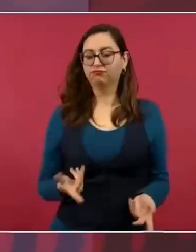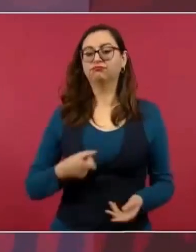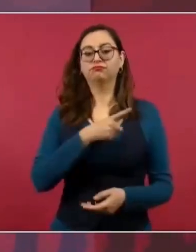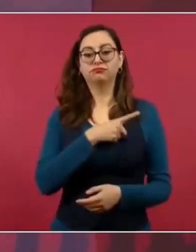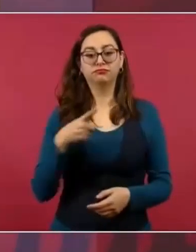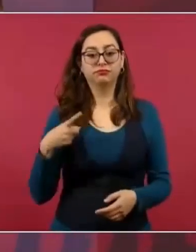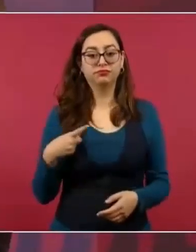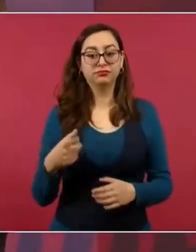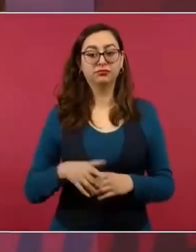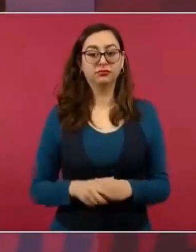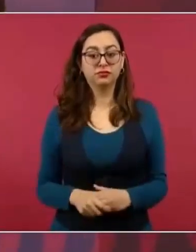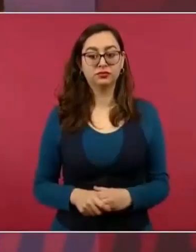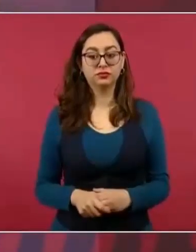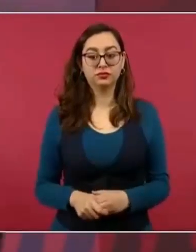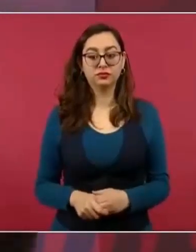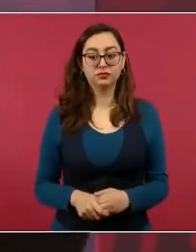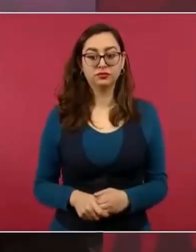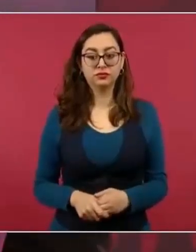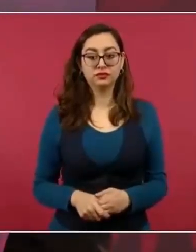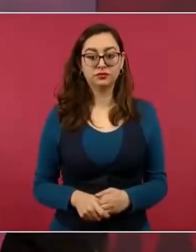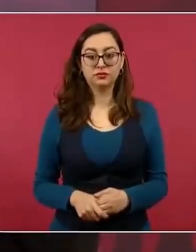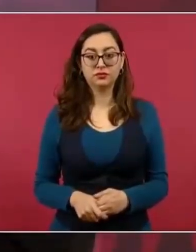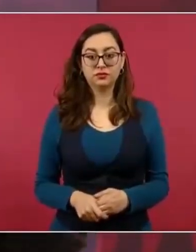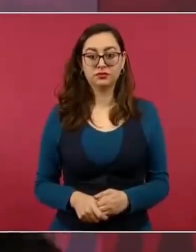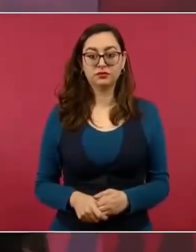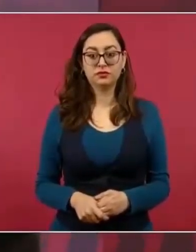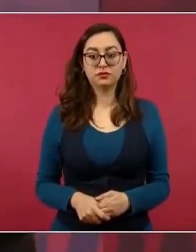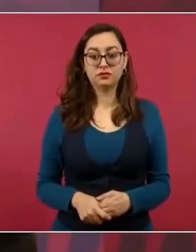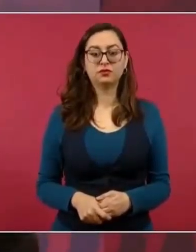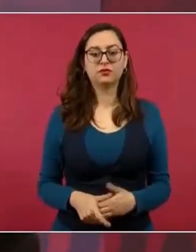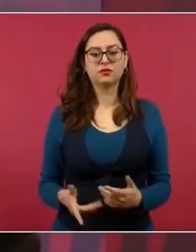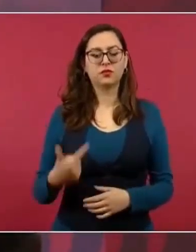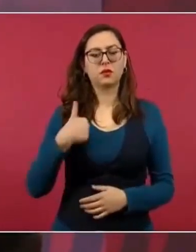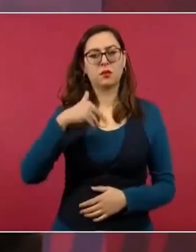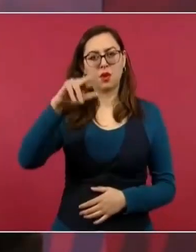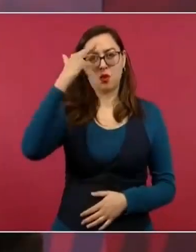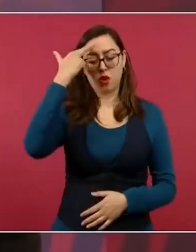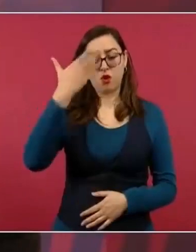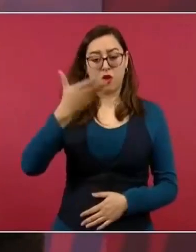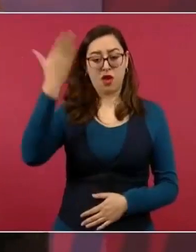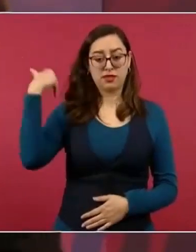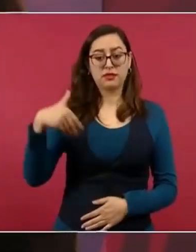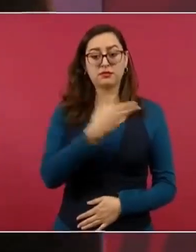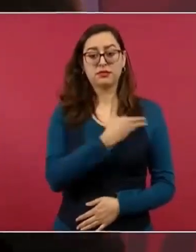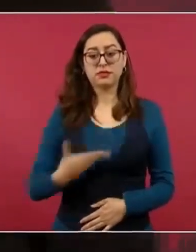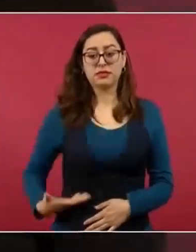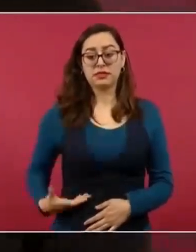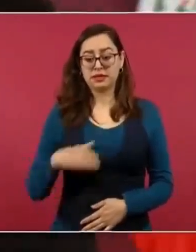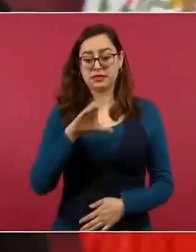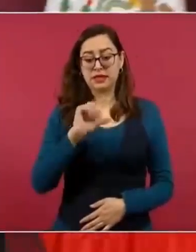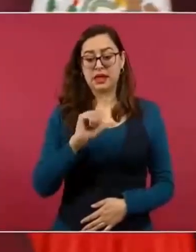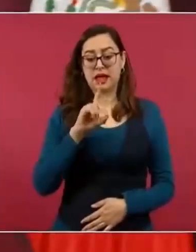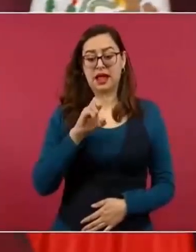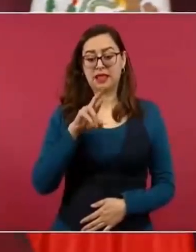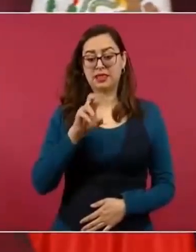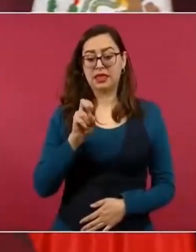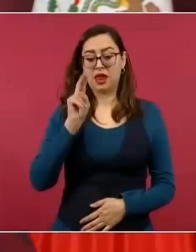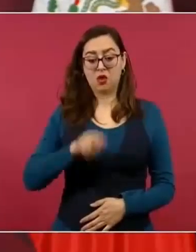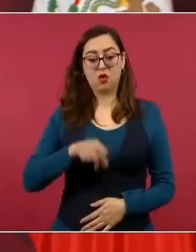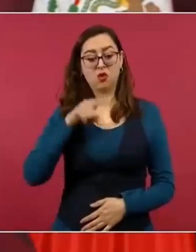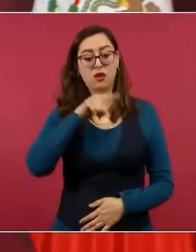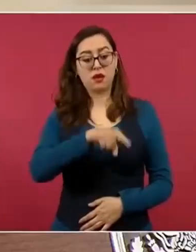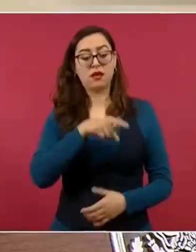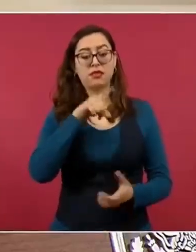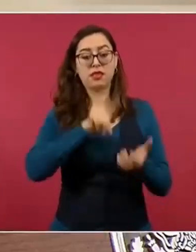Yo me enteré en los tiempos de Calderón de que había un contratista de Pemex que regalaba